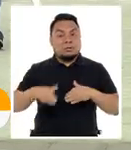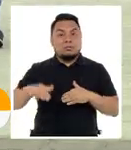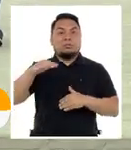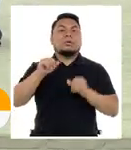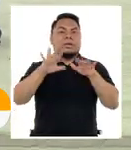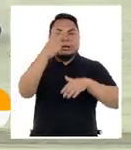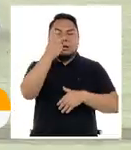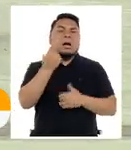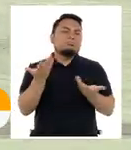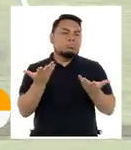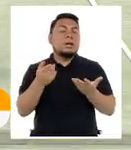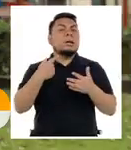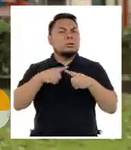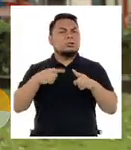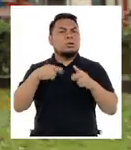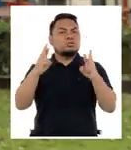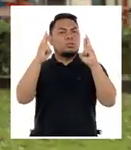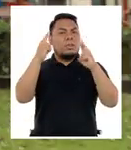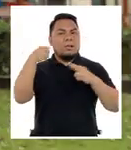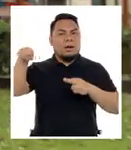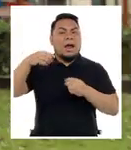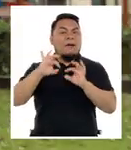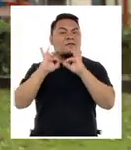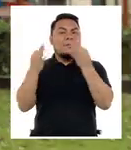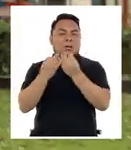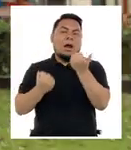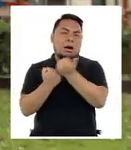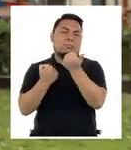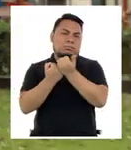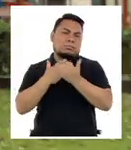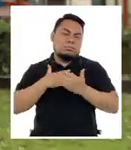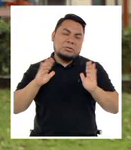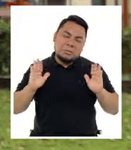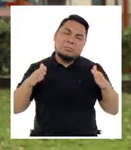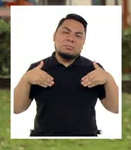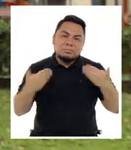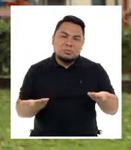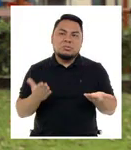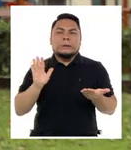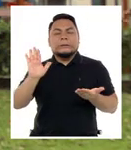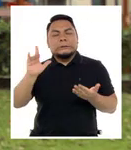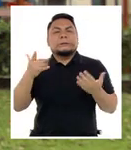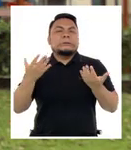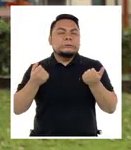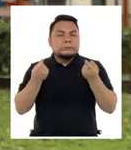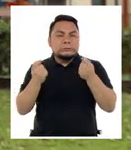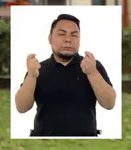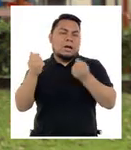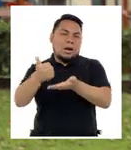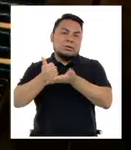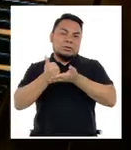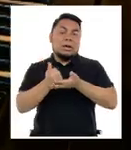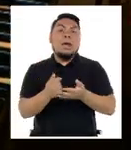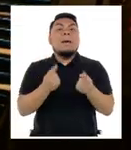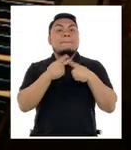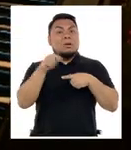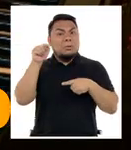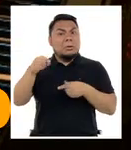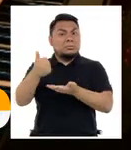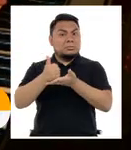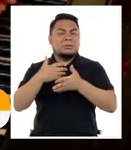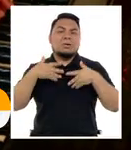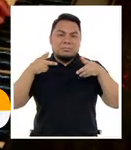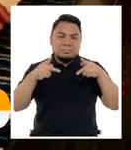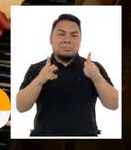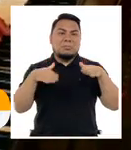Tuve la suerte de contar con una familia que me apoyó en lo que pudo, en lo que tuvo a su mano, y eso me permitió